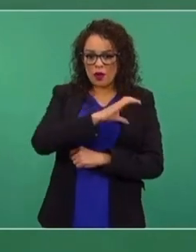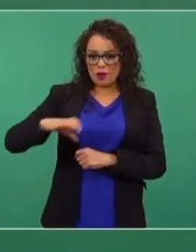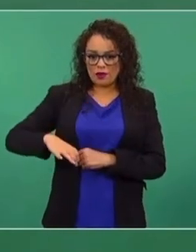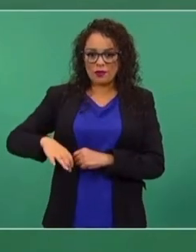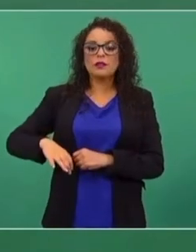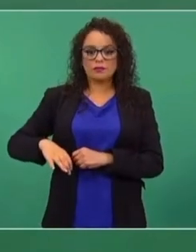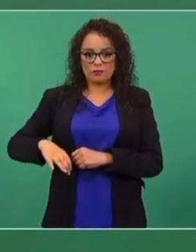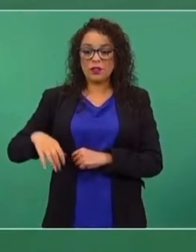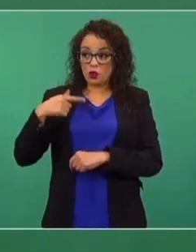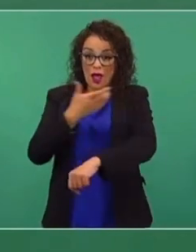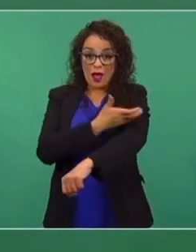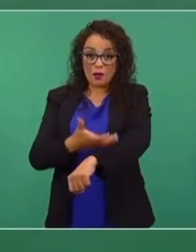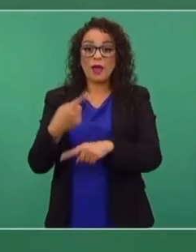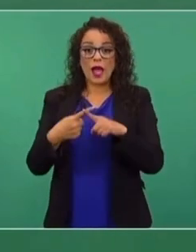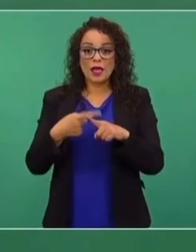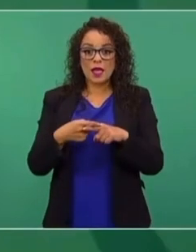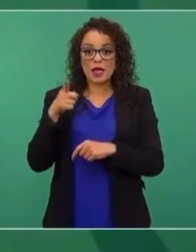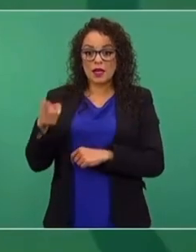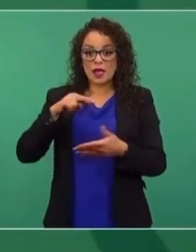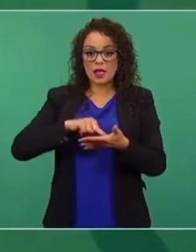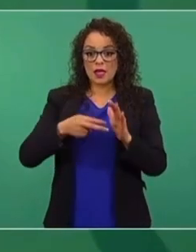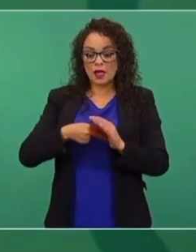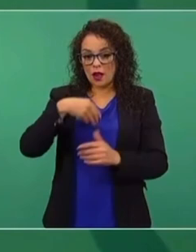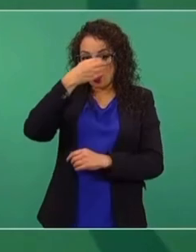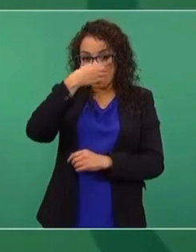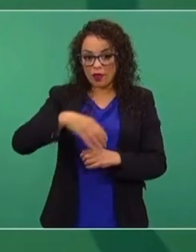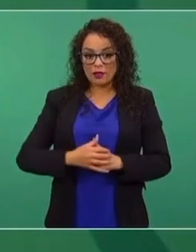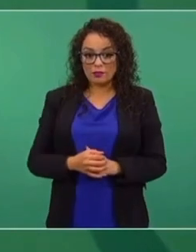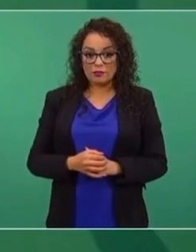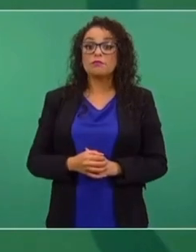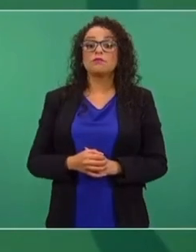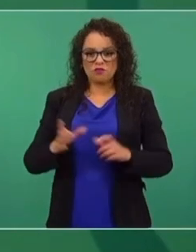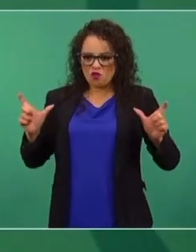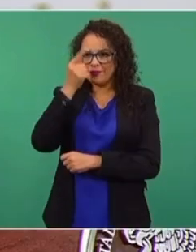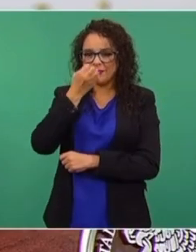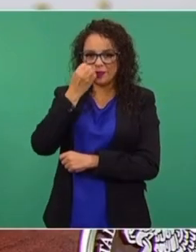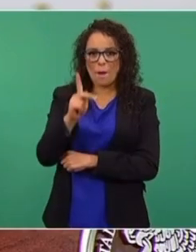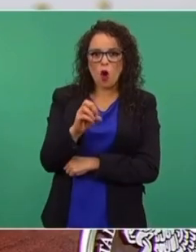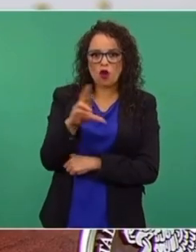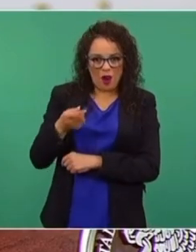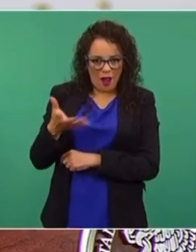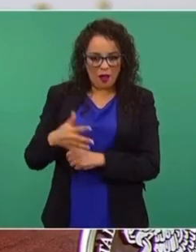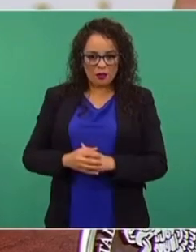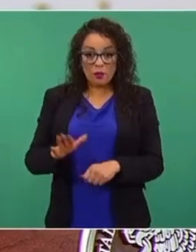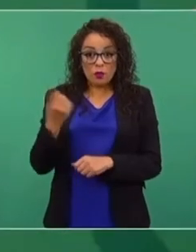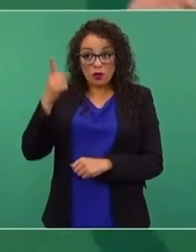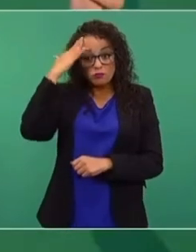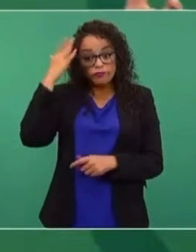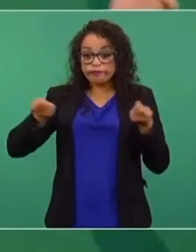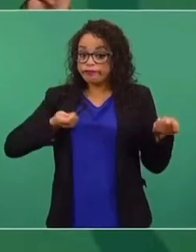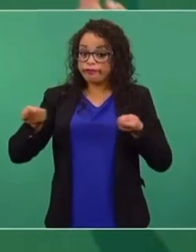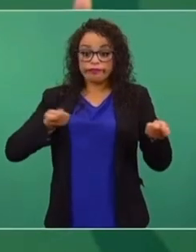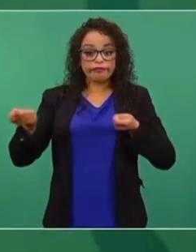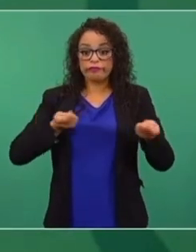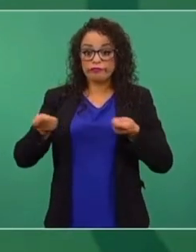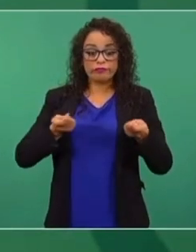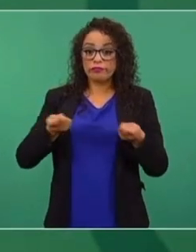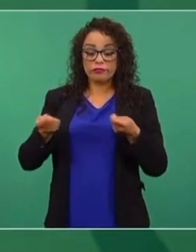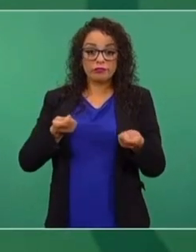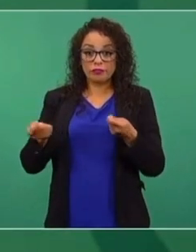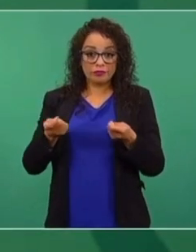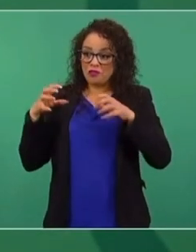Acompañé al ingeniero Cárdenas. Y nos organizaron una celada con porros porque estaba dominada la UNAM